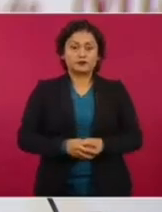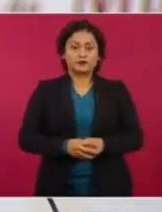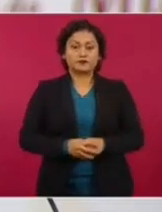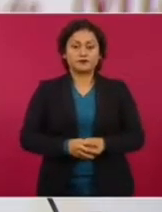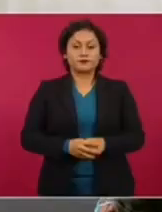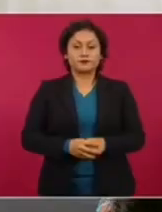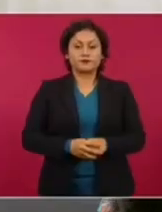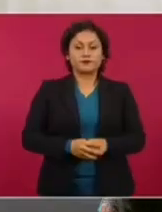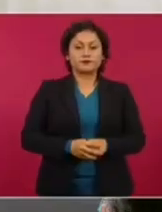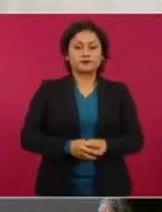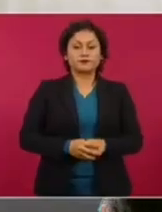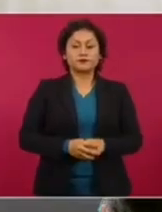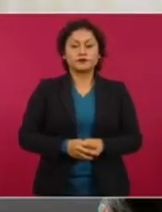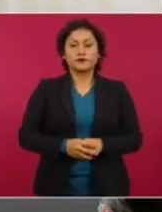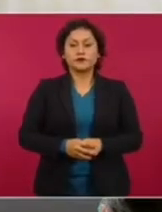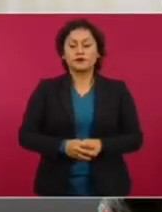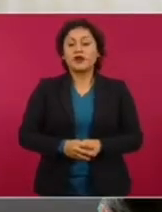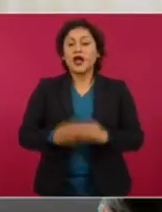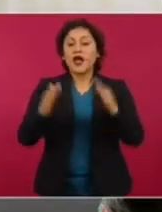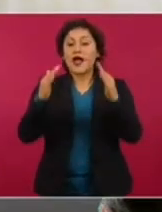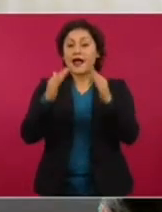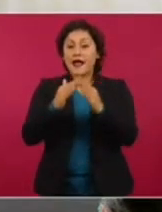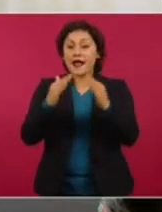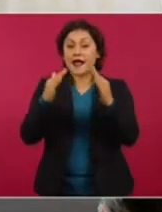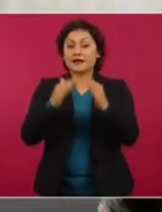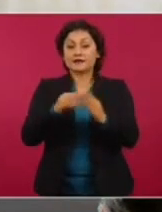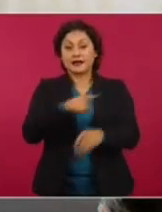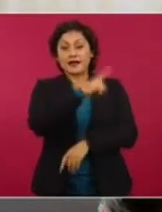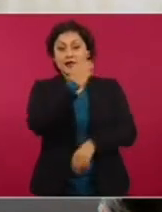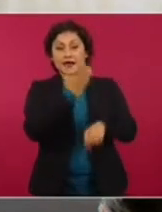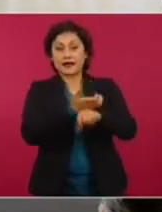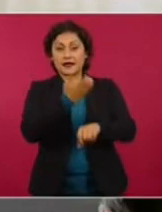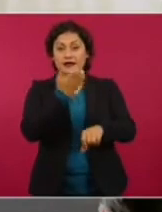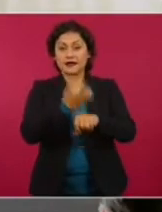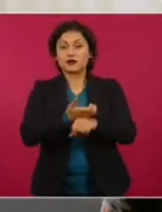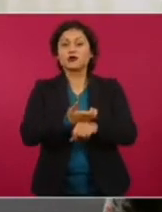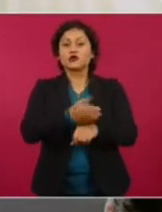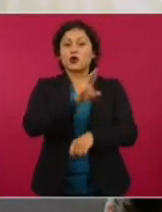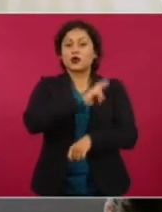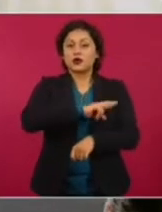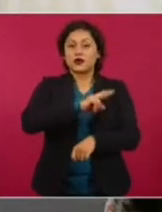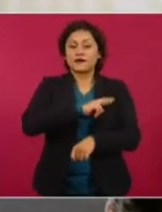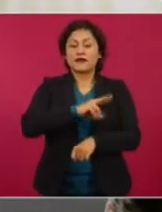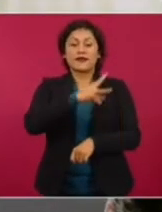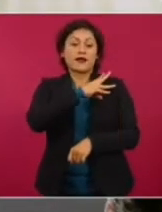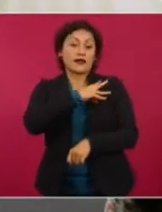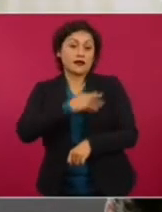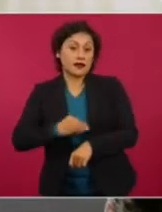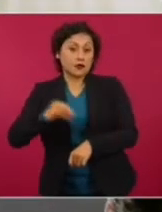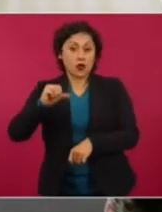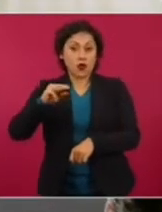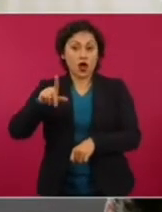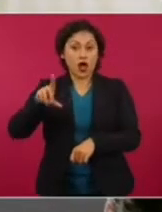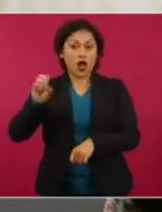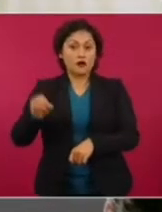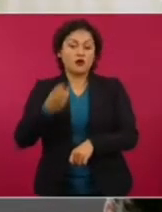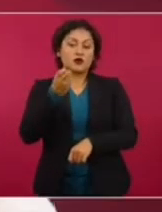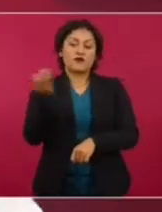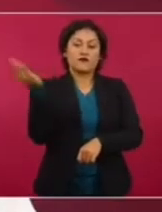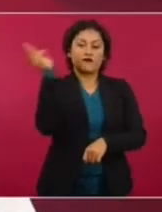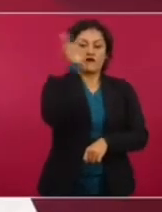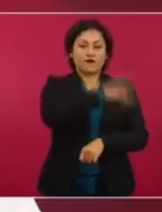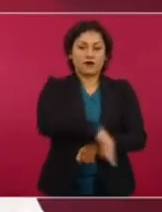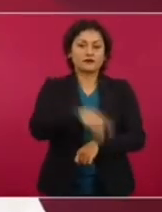Falso que casa rentada en Houston por la esposa del hijo del presidente haya sido irregular. El